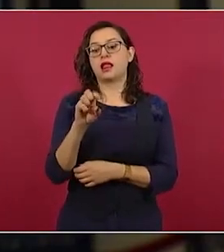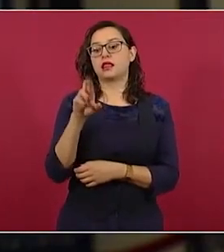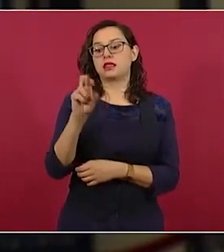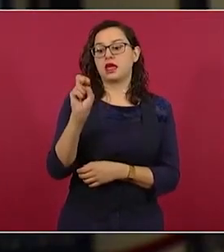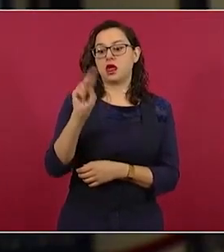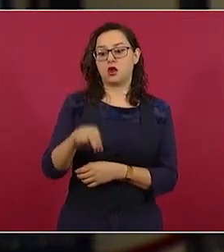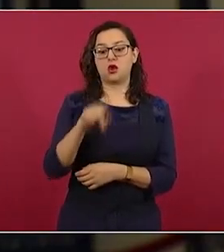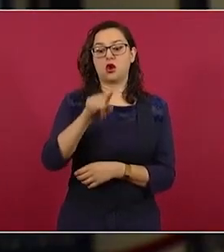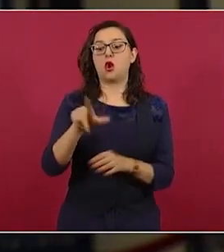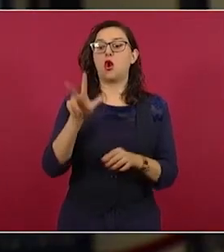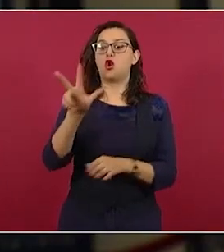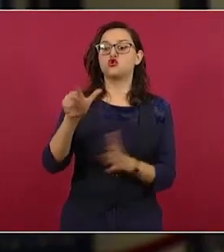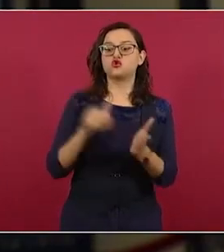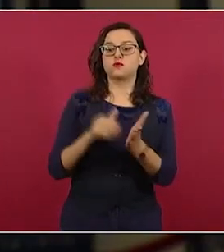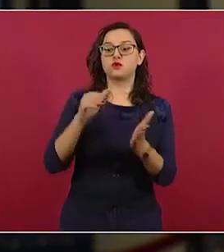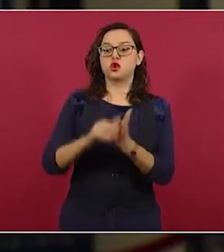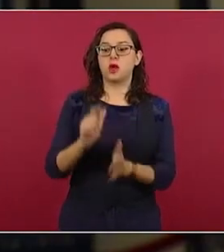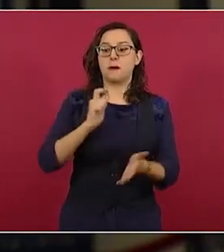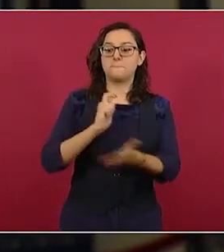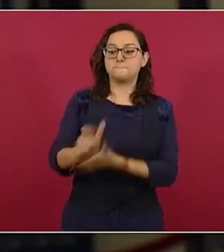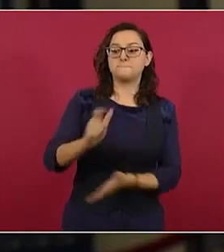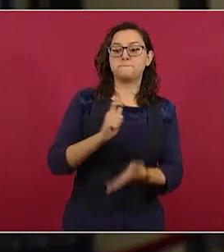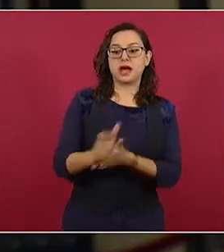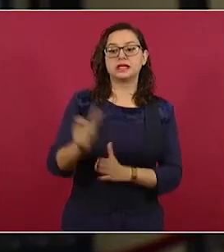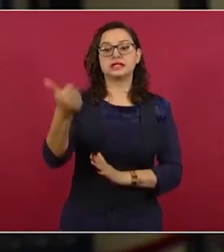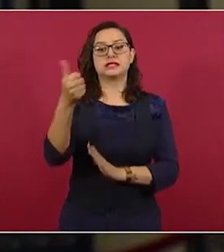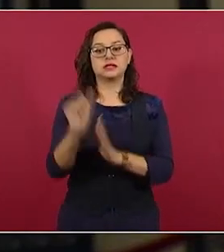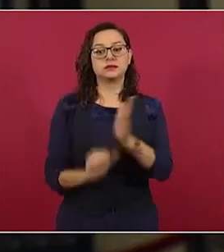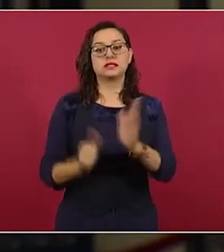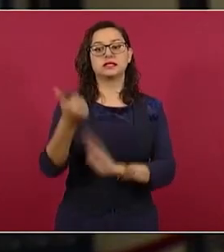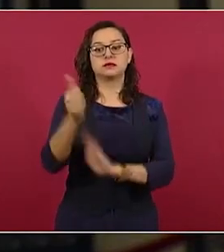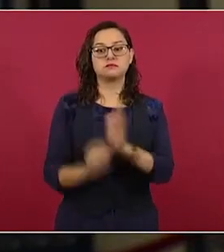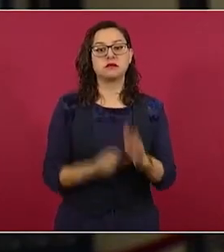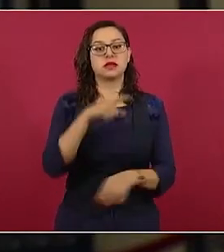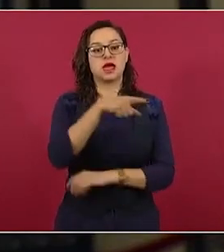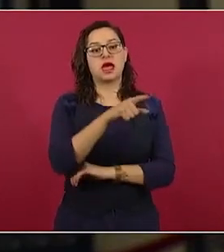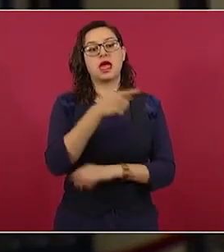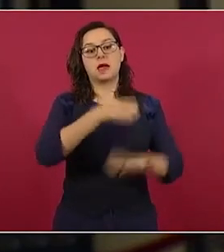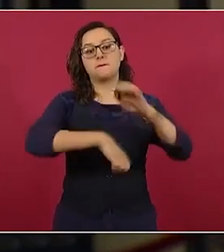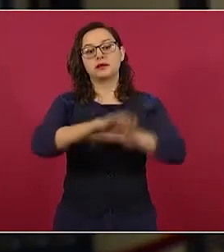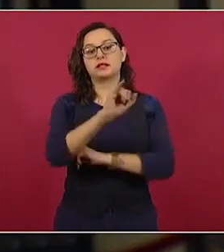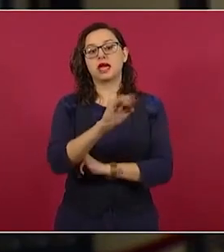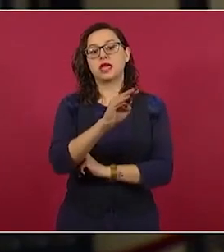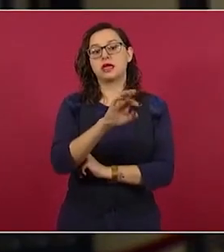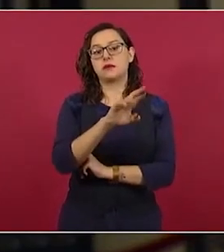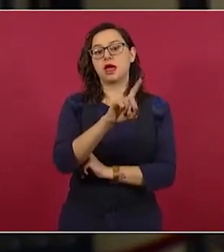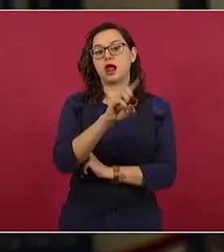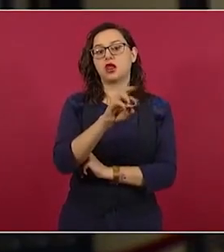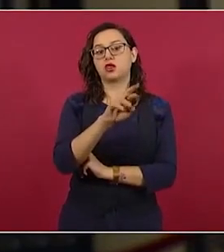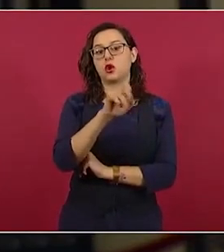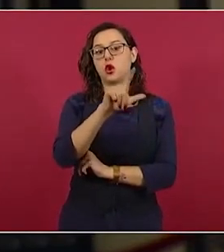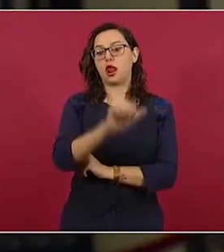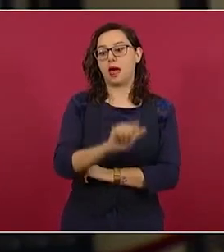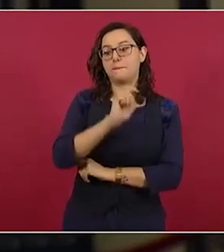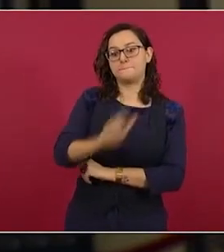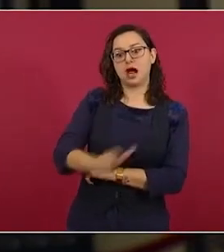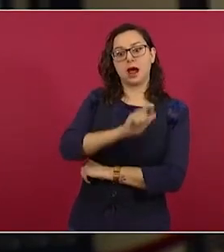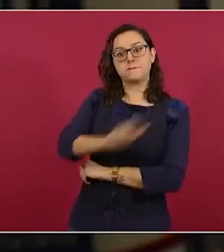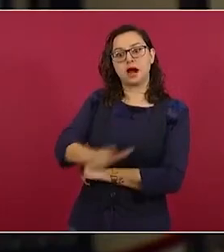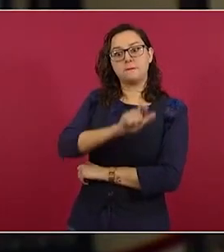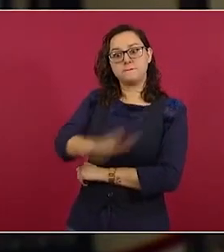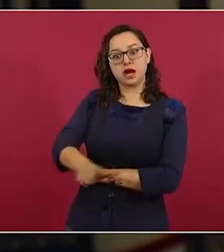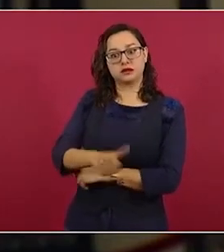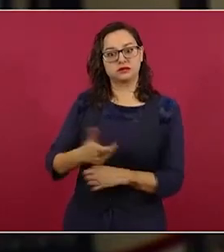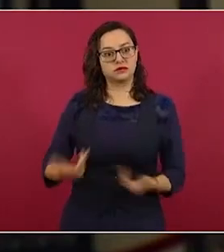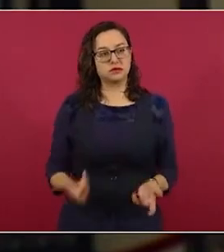cobra ocho millones de pesos cada seis meses en el Consejo Administrativo de Iberdrola, que su opinión acerca de eso